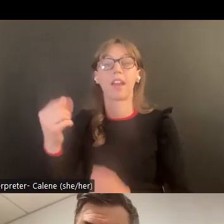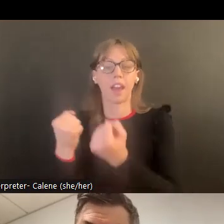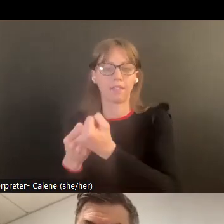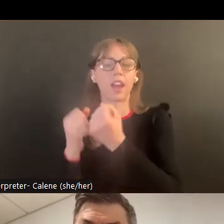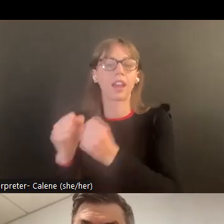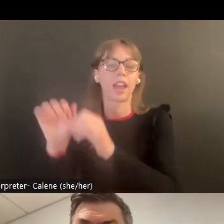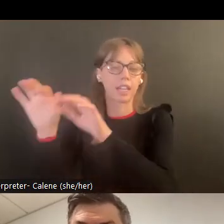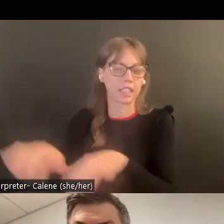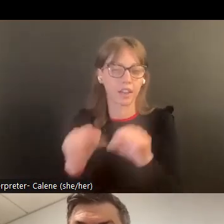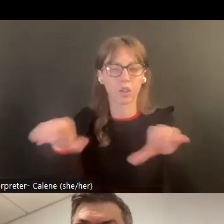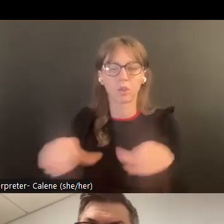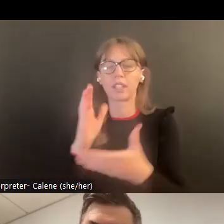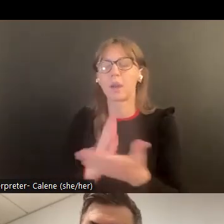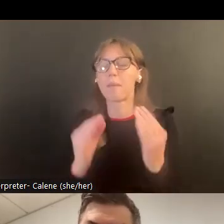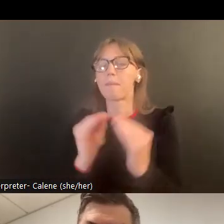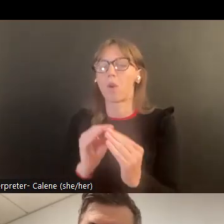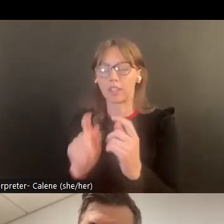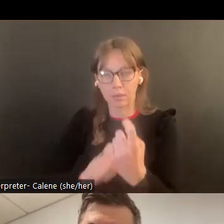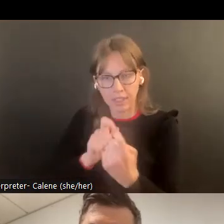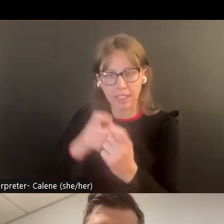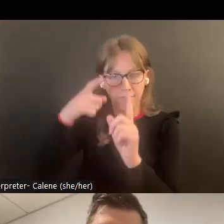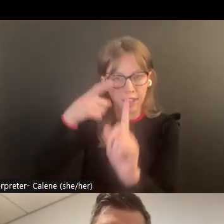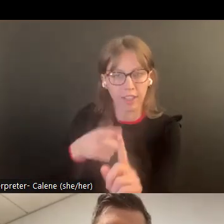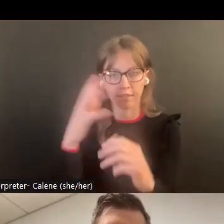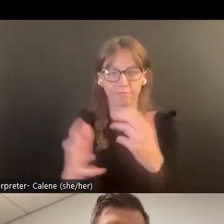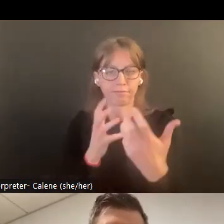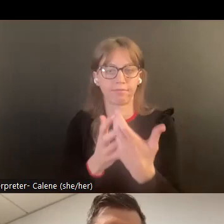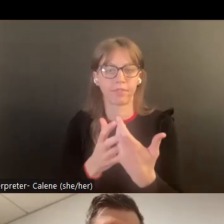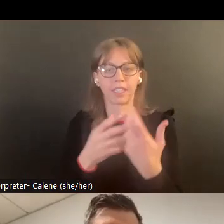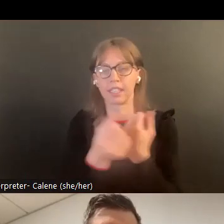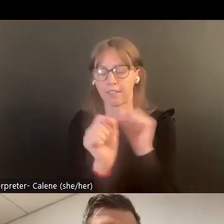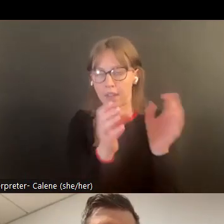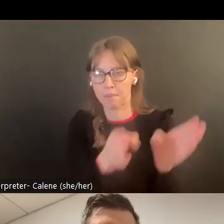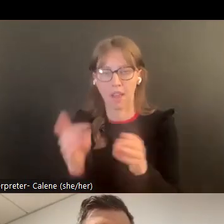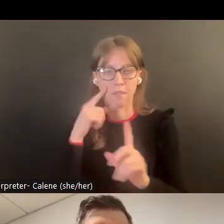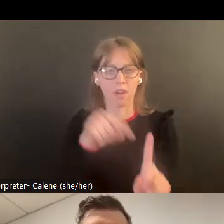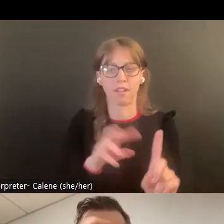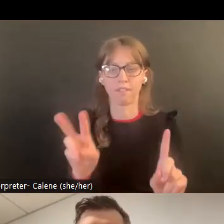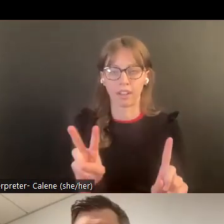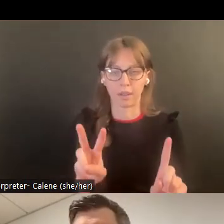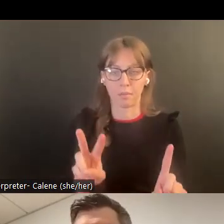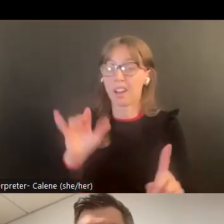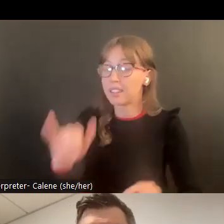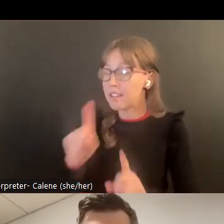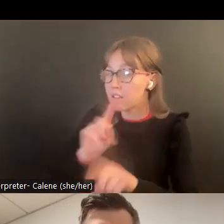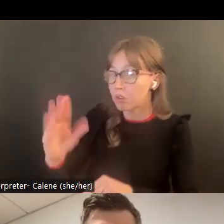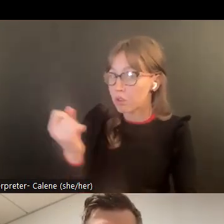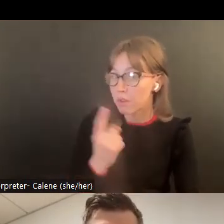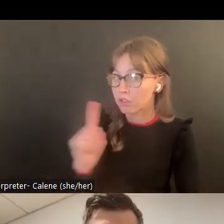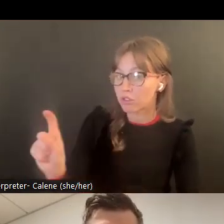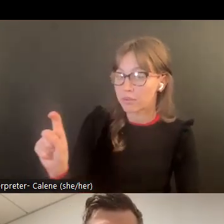dónde se encuentra durante la llamada. Y el defensor puede entonces en sí poder tomar la iniciativa para poder hacer un plan de seguridad.